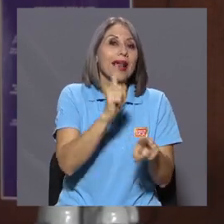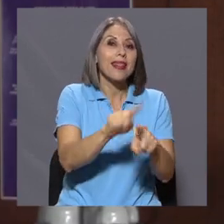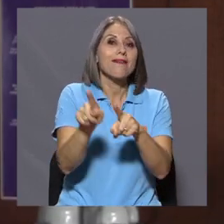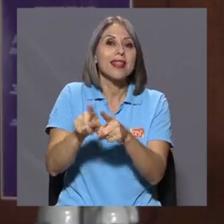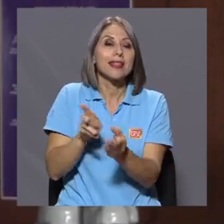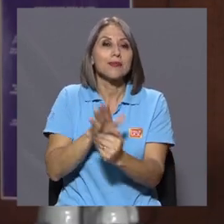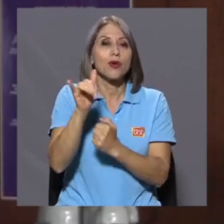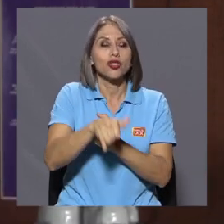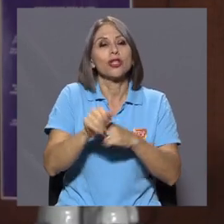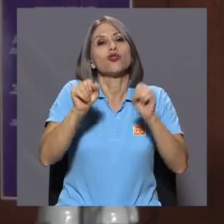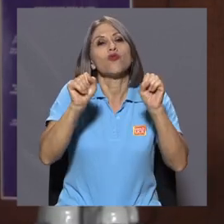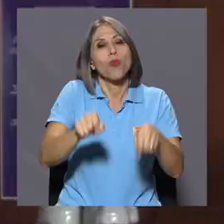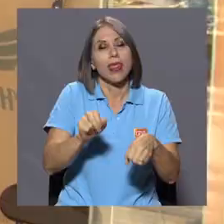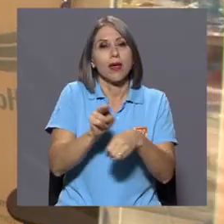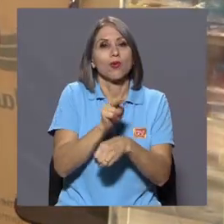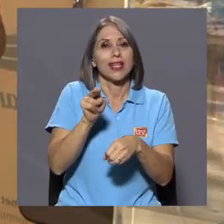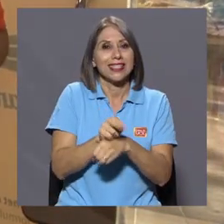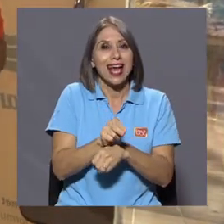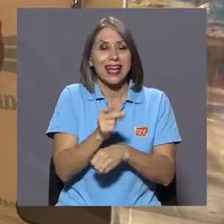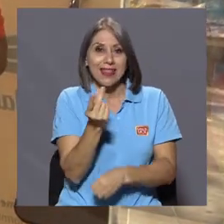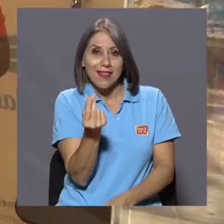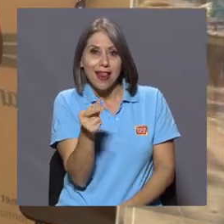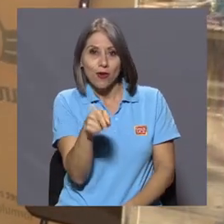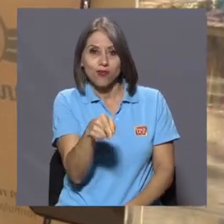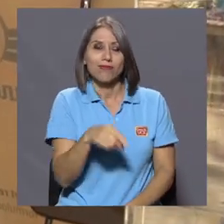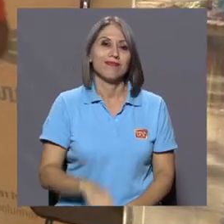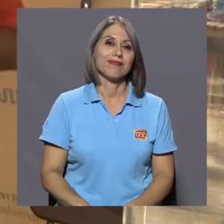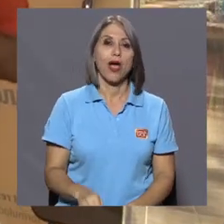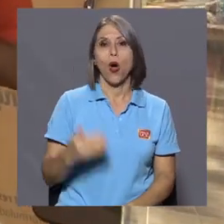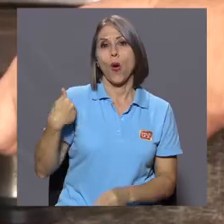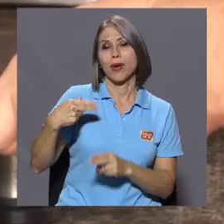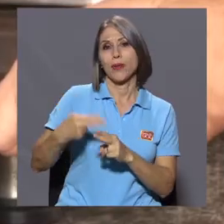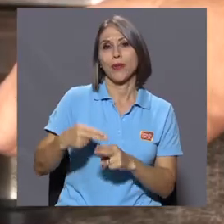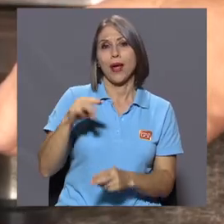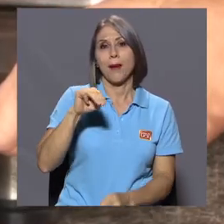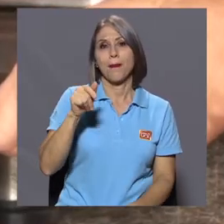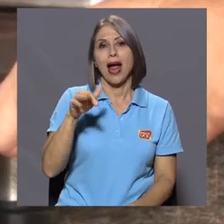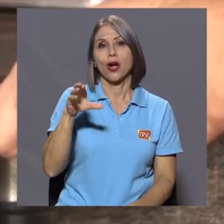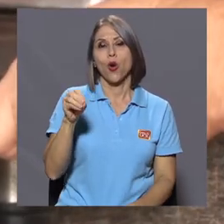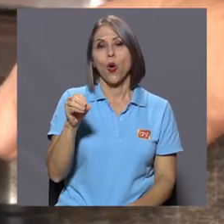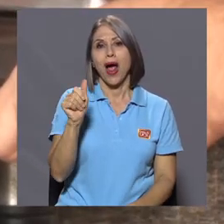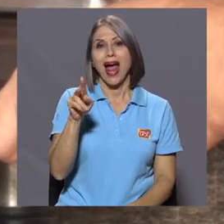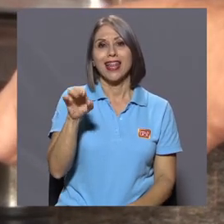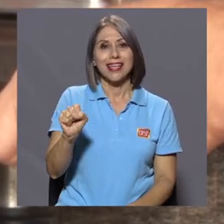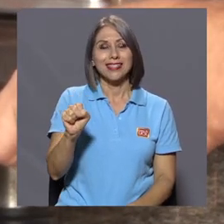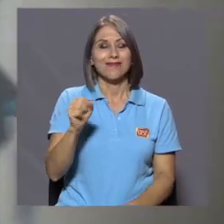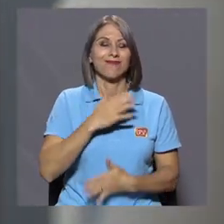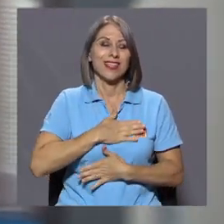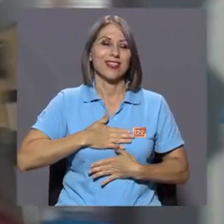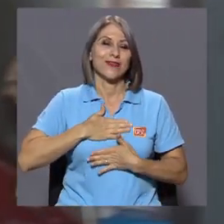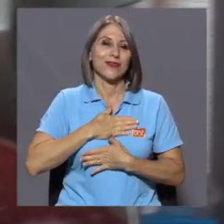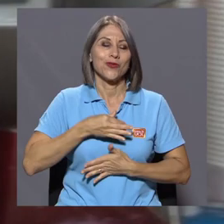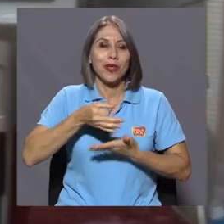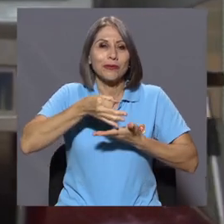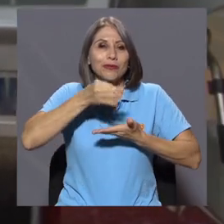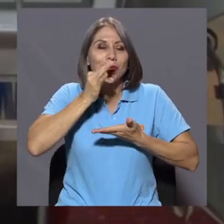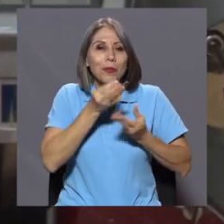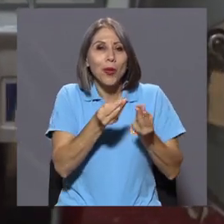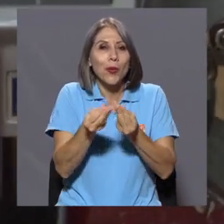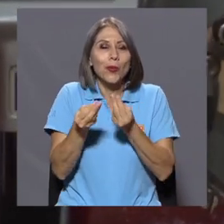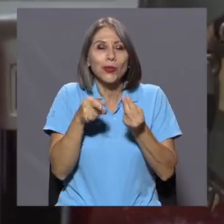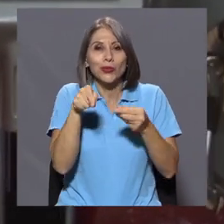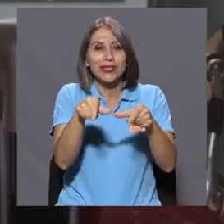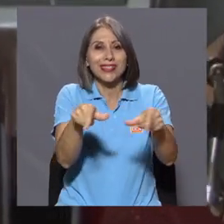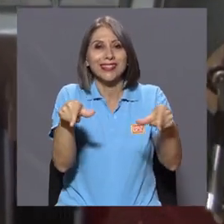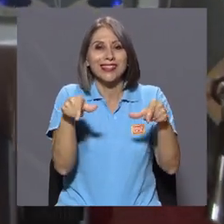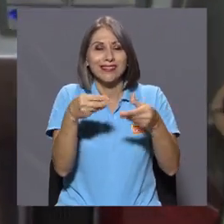utilizar ese dinero. Marco Arias es uno de los que disfruta de los productos que brindan los hangares. Me